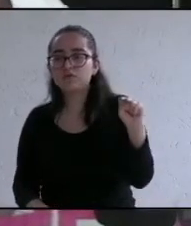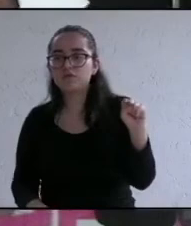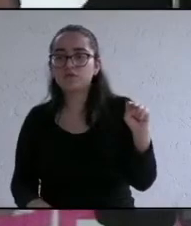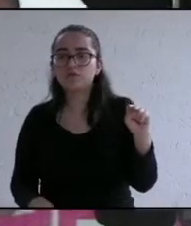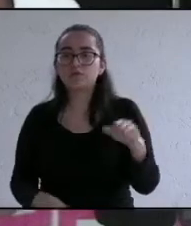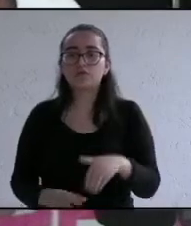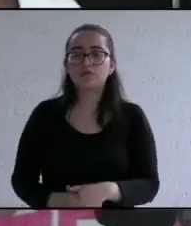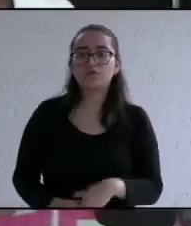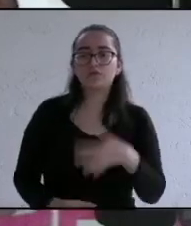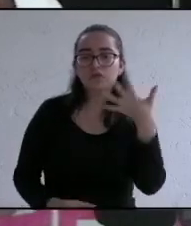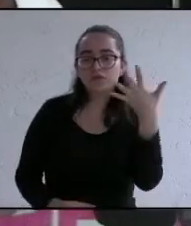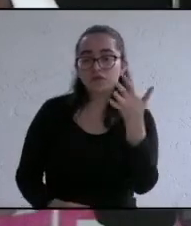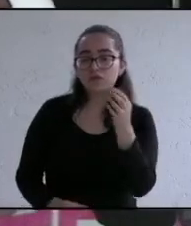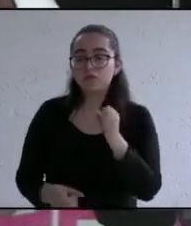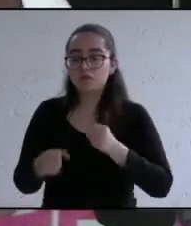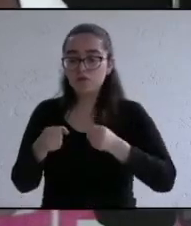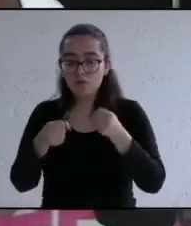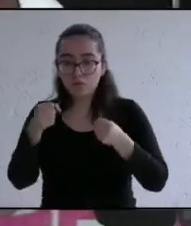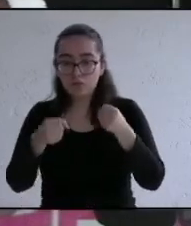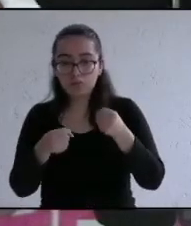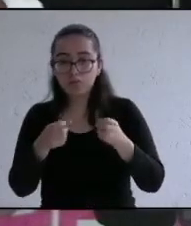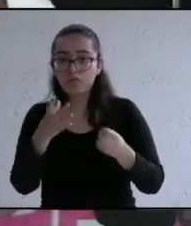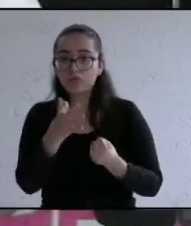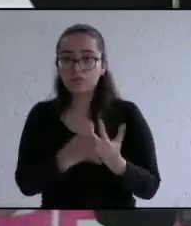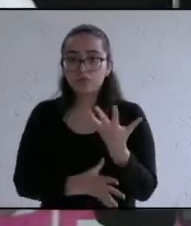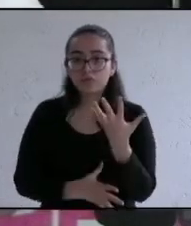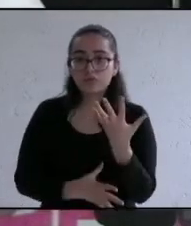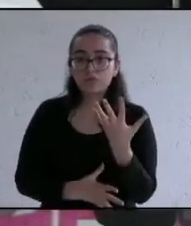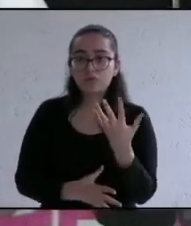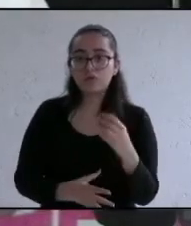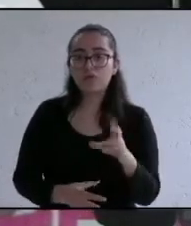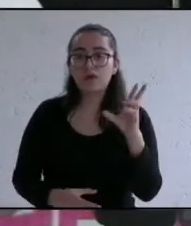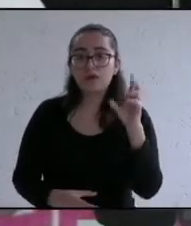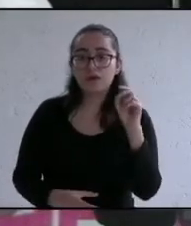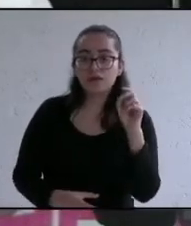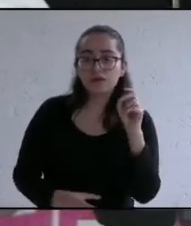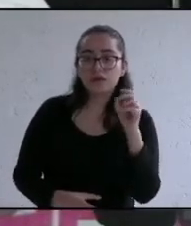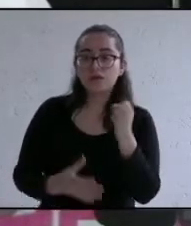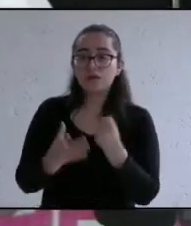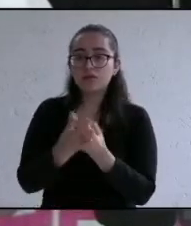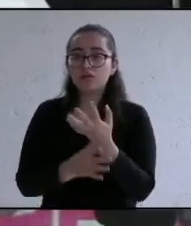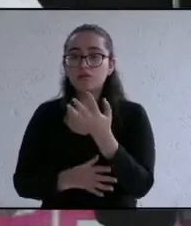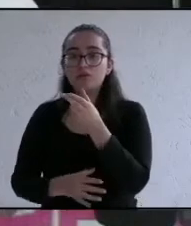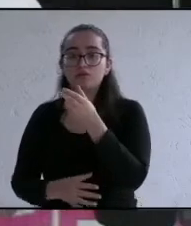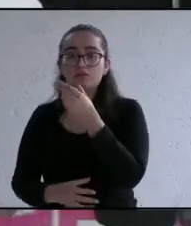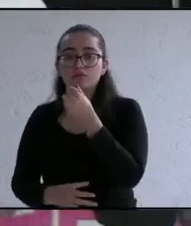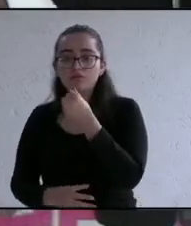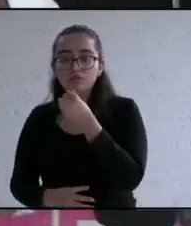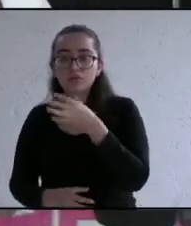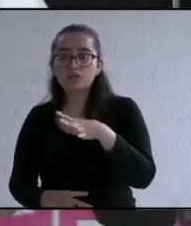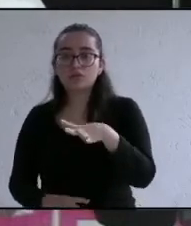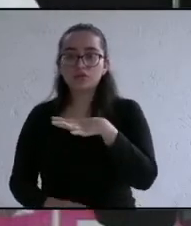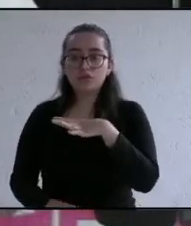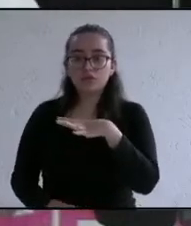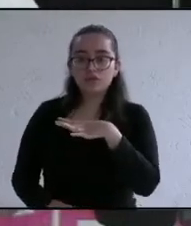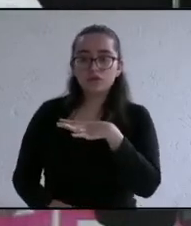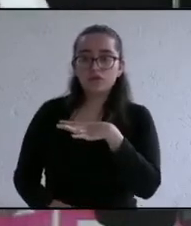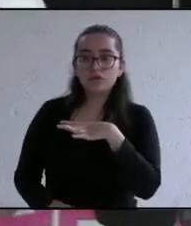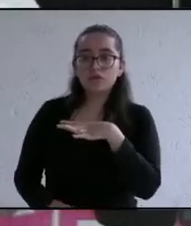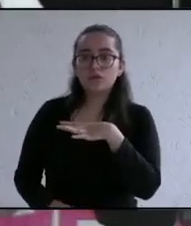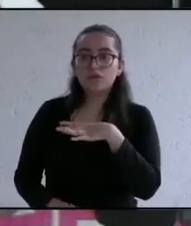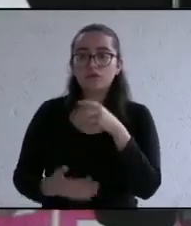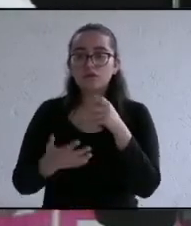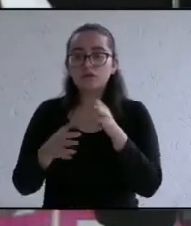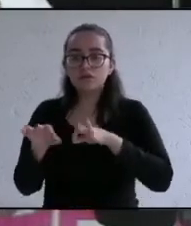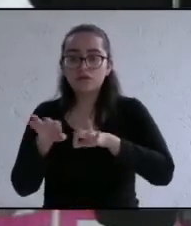habrá cinco patrullas nuevas y ya estarán treinta nuevos elementos totalmente capacitados con sueldos dignos y